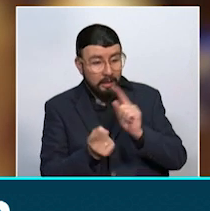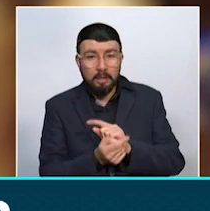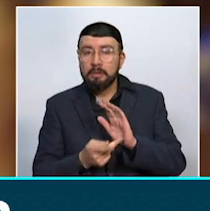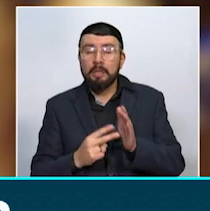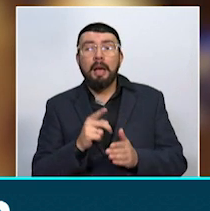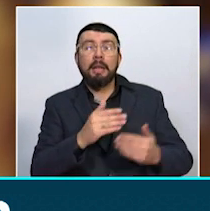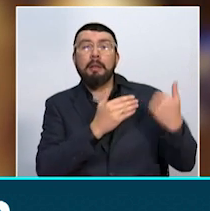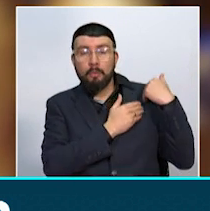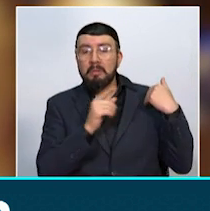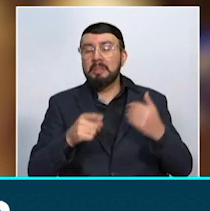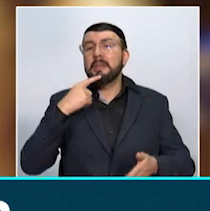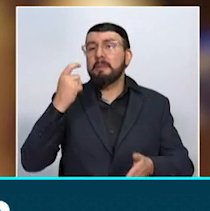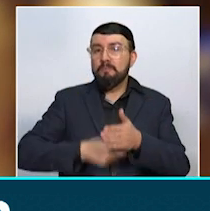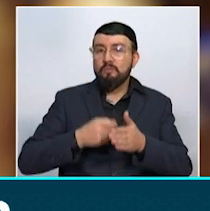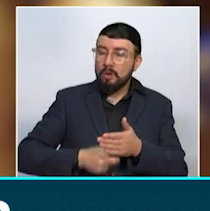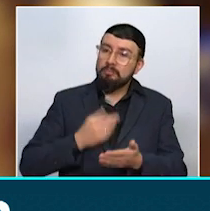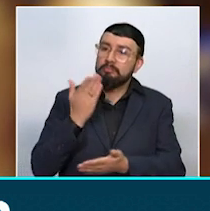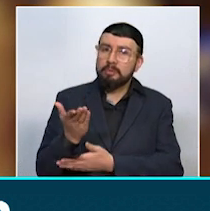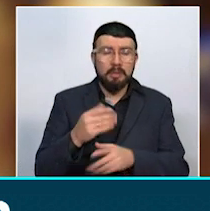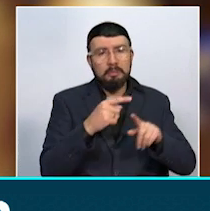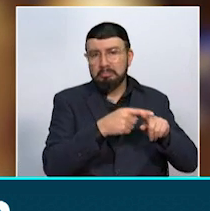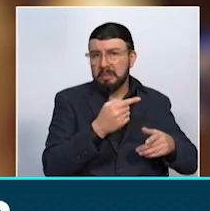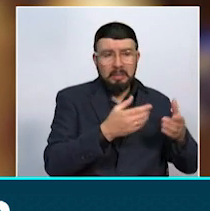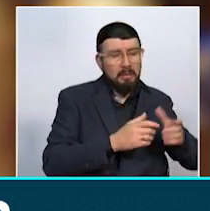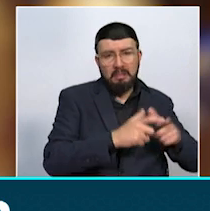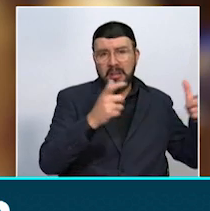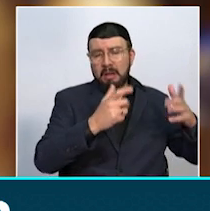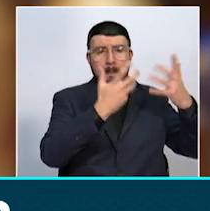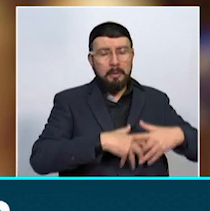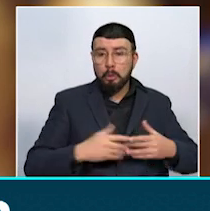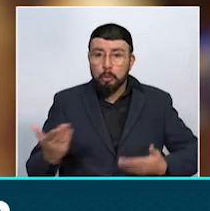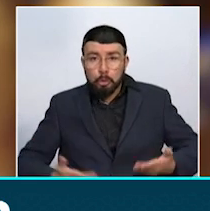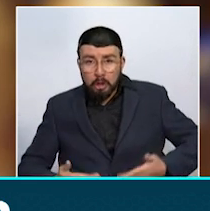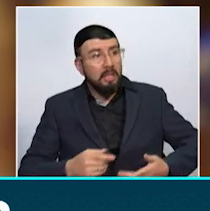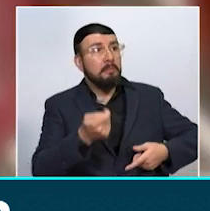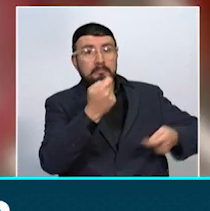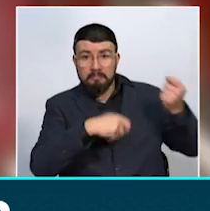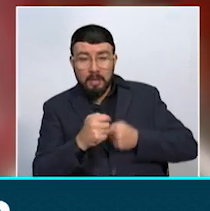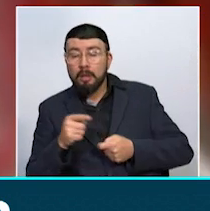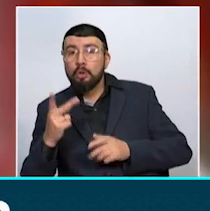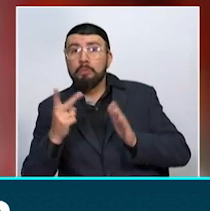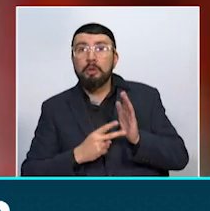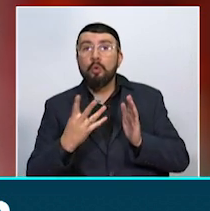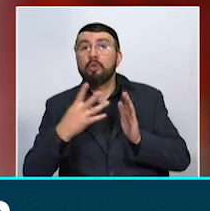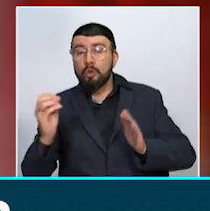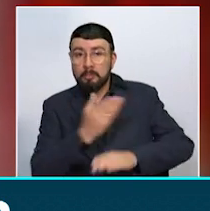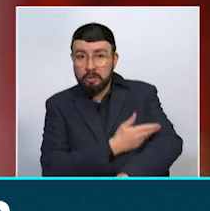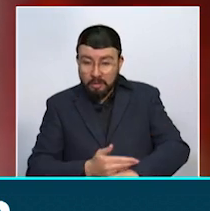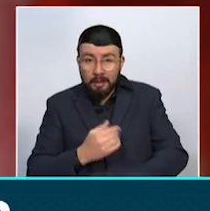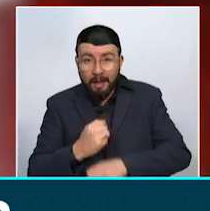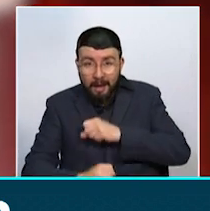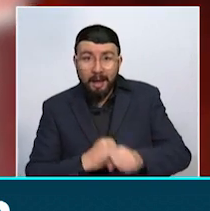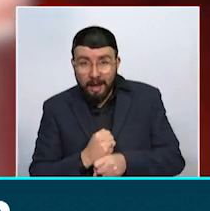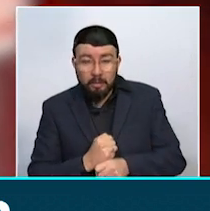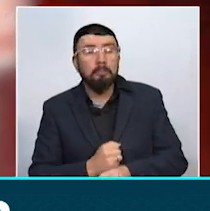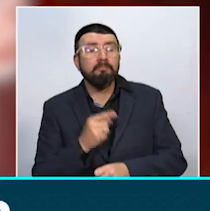declarar IVA ante la DIAN, proveedores, mayoristas, distribuidores y aquellos comerciantes que vendan más de 2.400 millones al año, es decir,